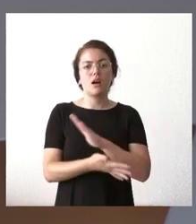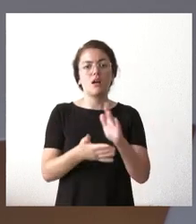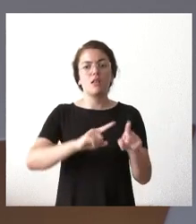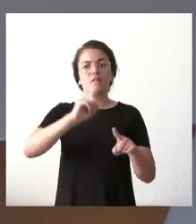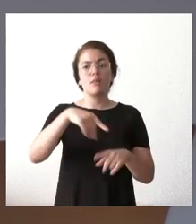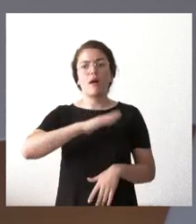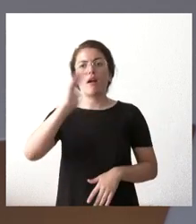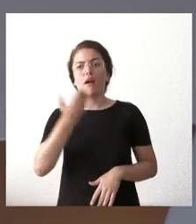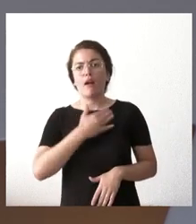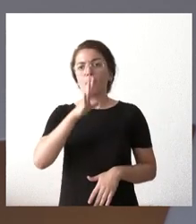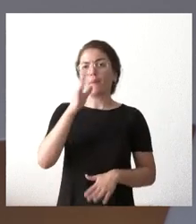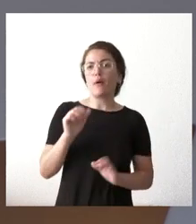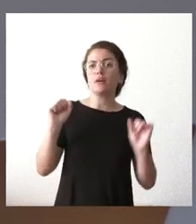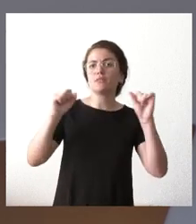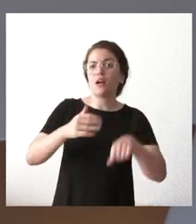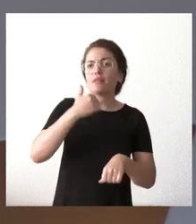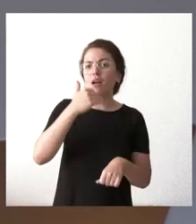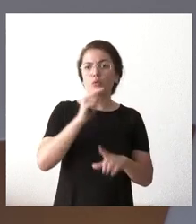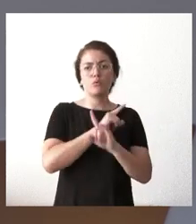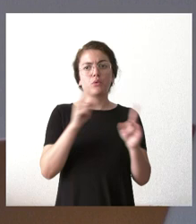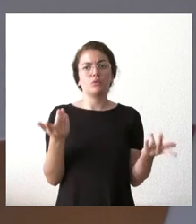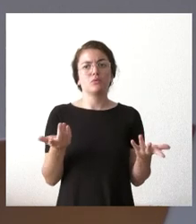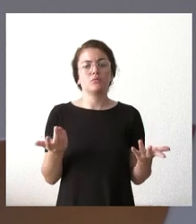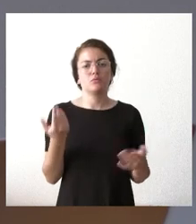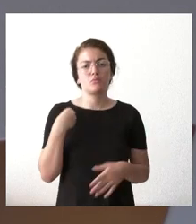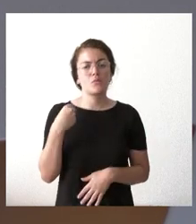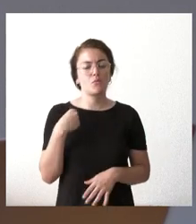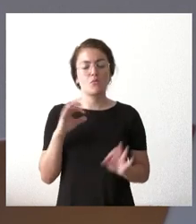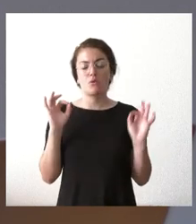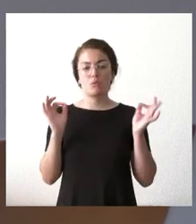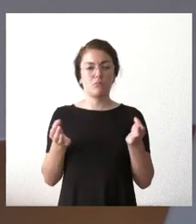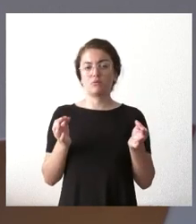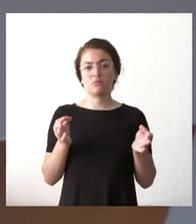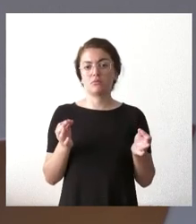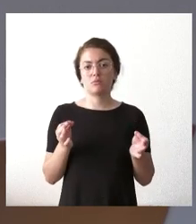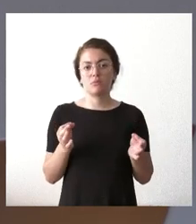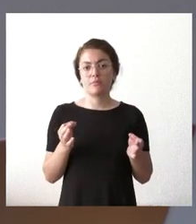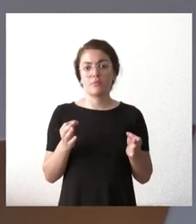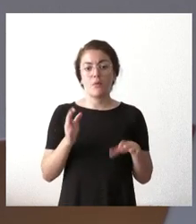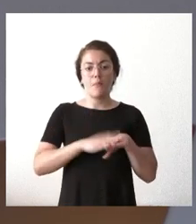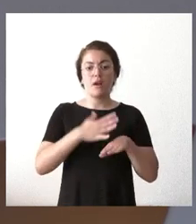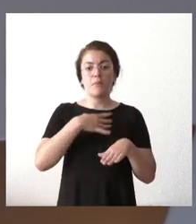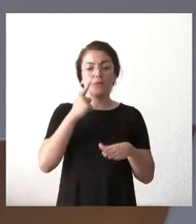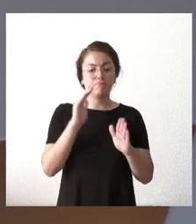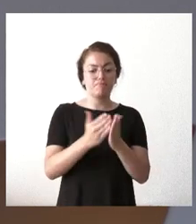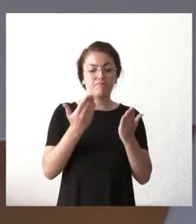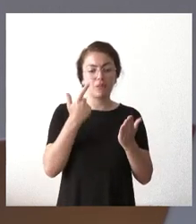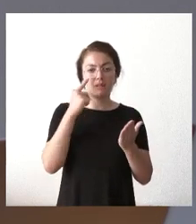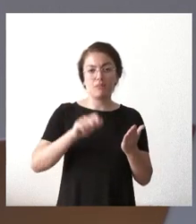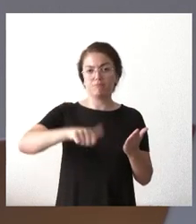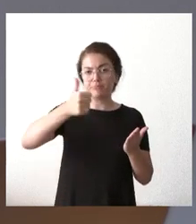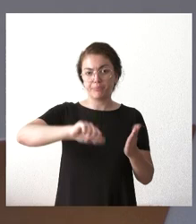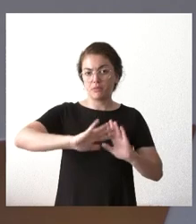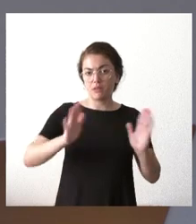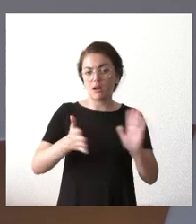derivados del retraso y los proyectos que sí sean prosperables puedan tener una pronta y una rapidez en su instalación y eso